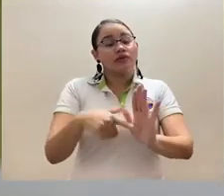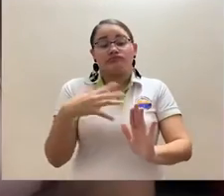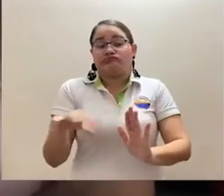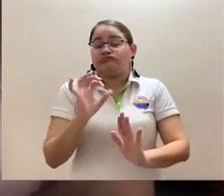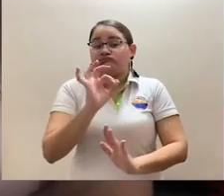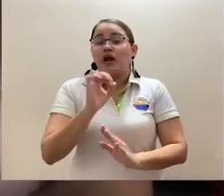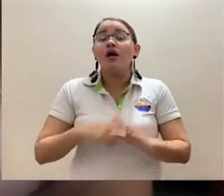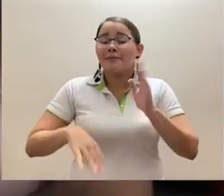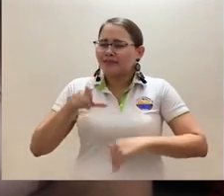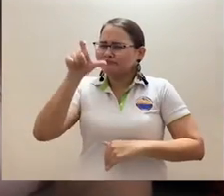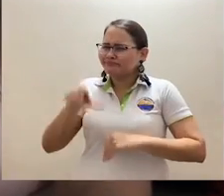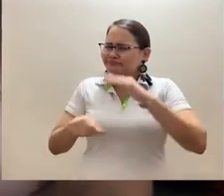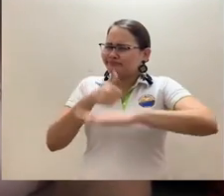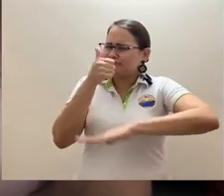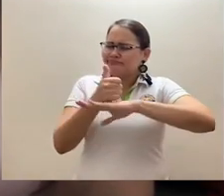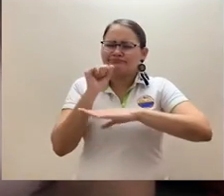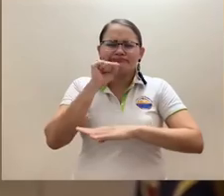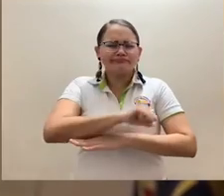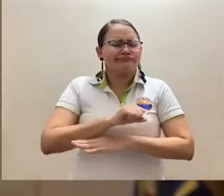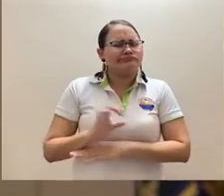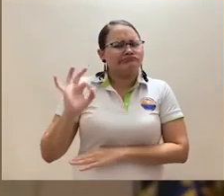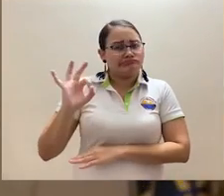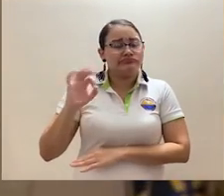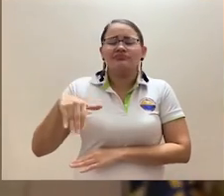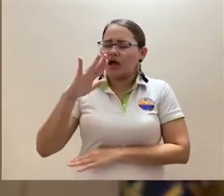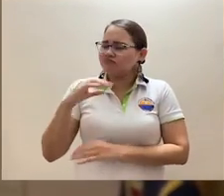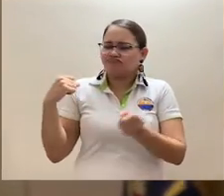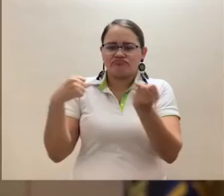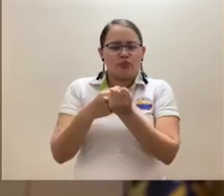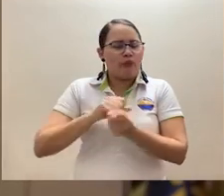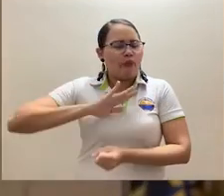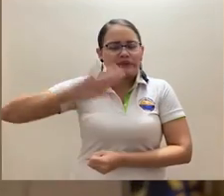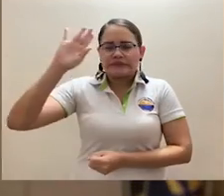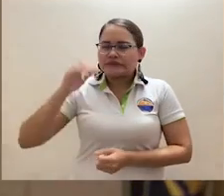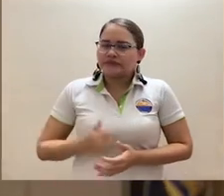Y al rector Pablo Vera, que fue su apoyo también.